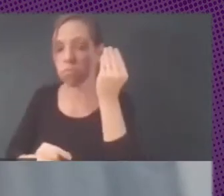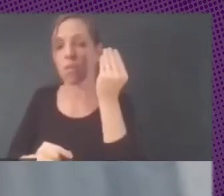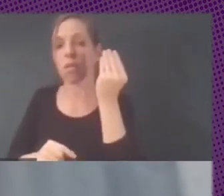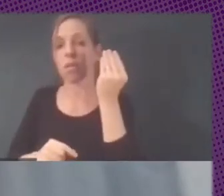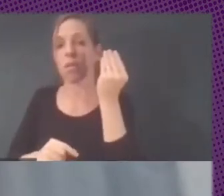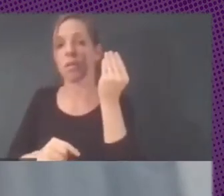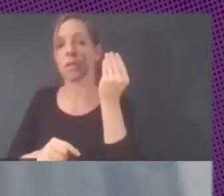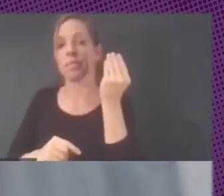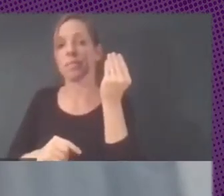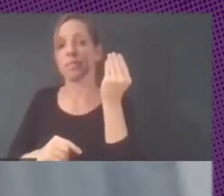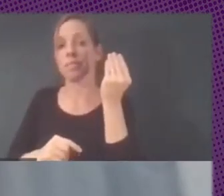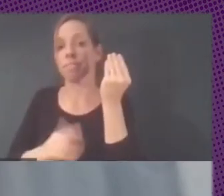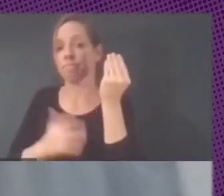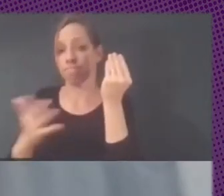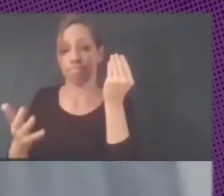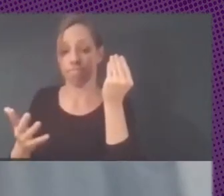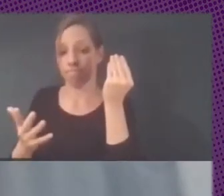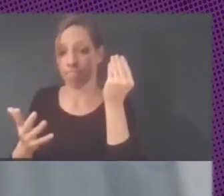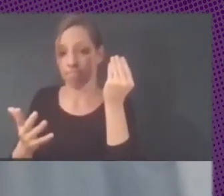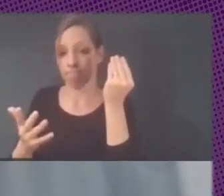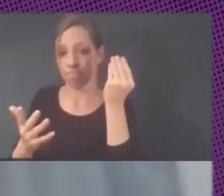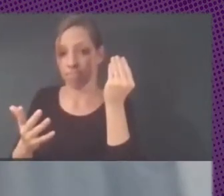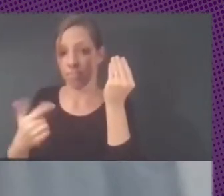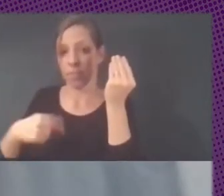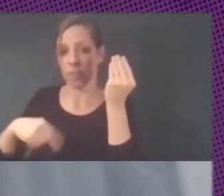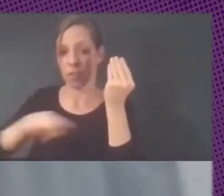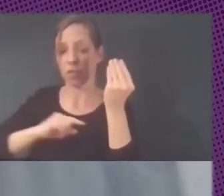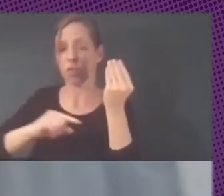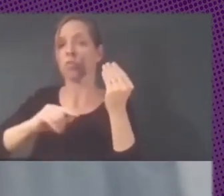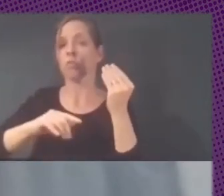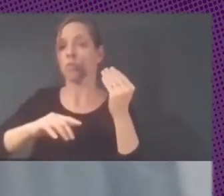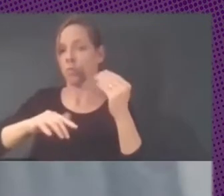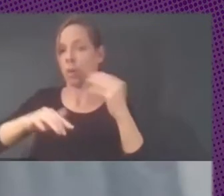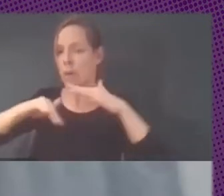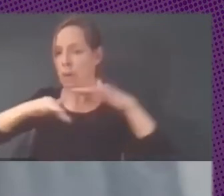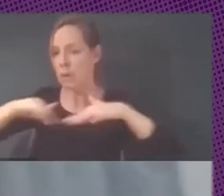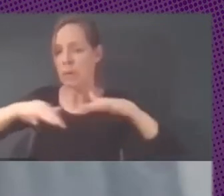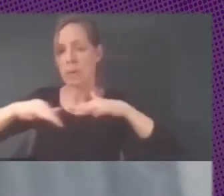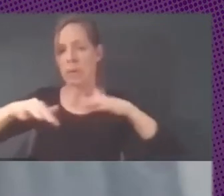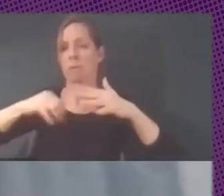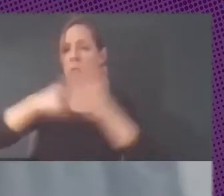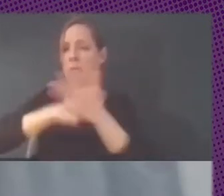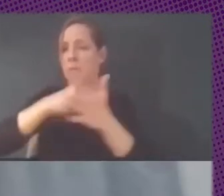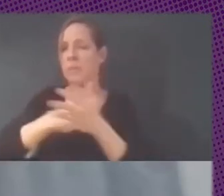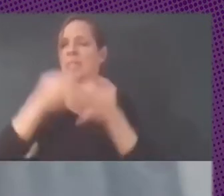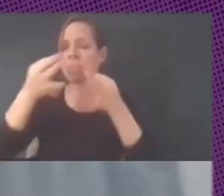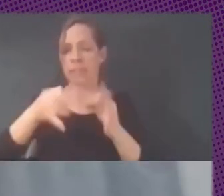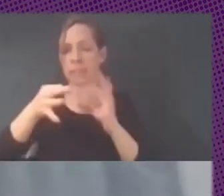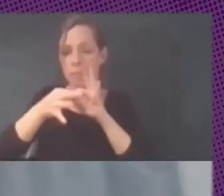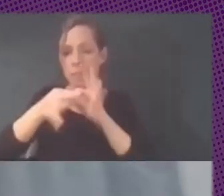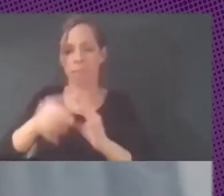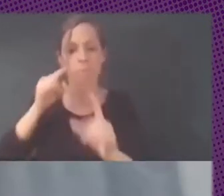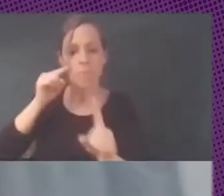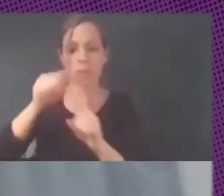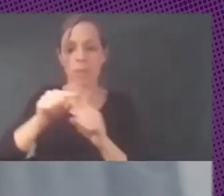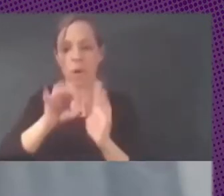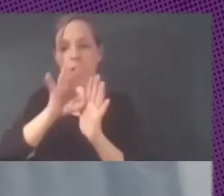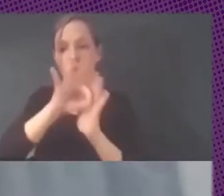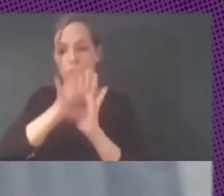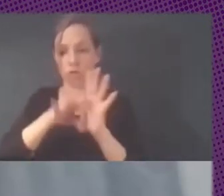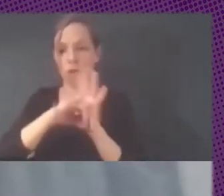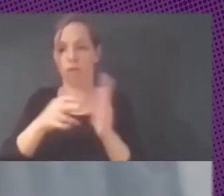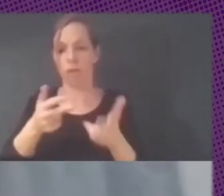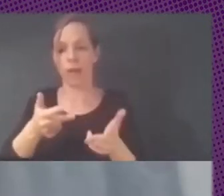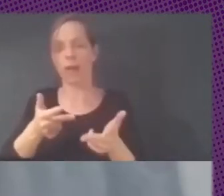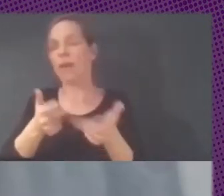militamos por distintas causas relacionadas siempre con el software libre, y